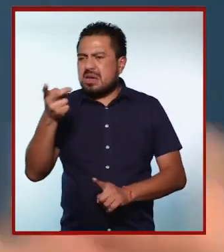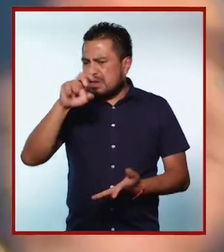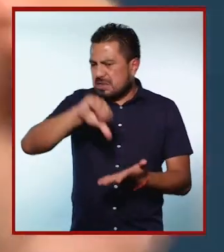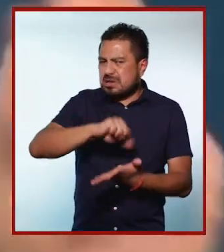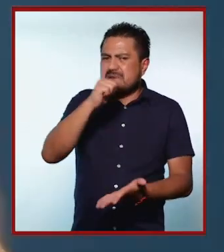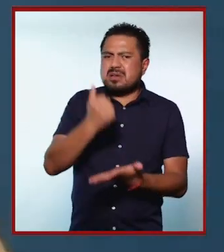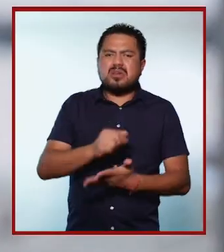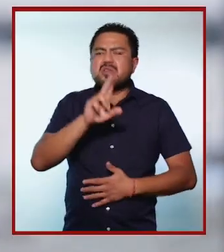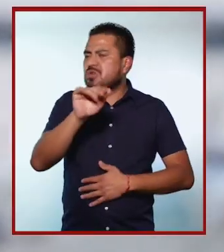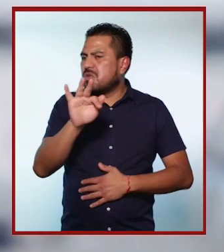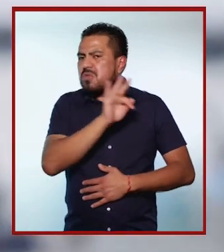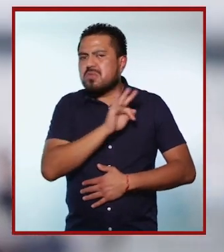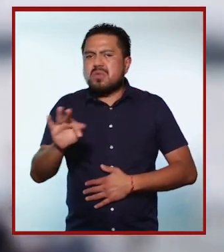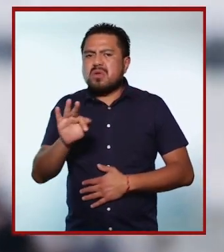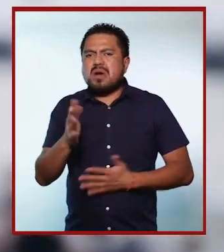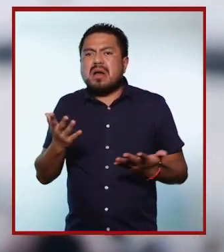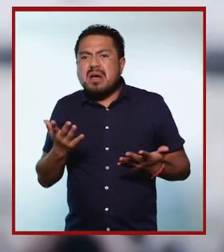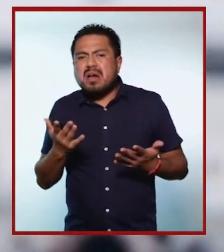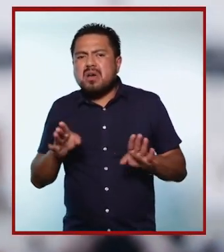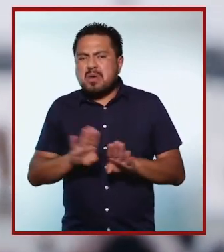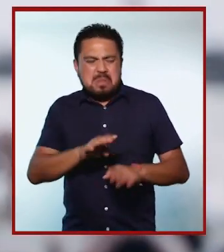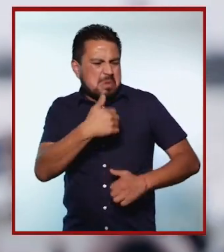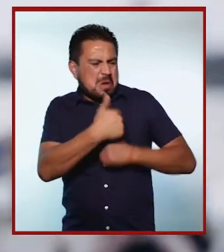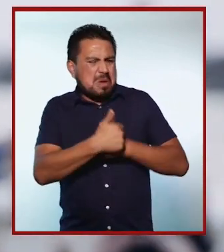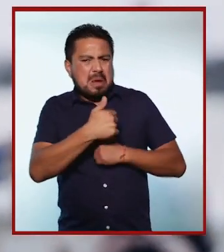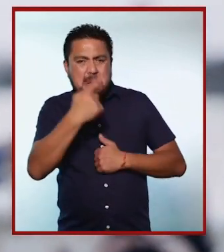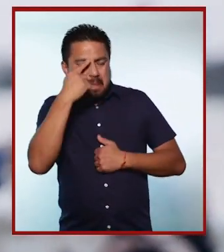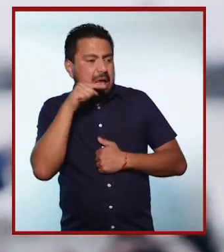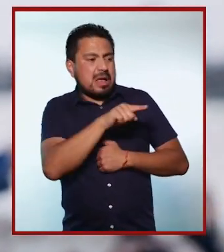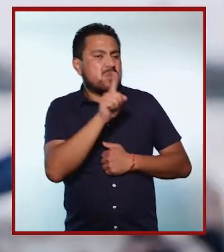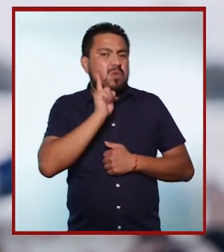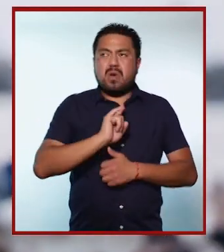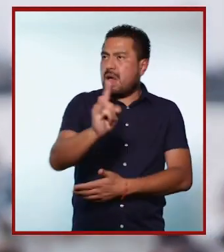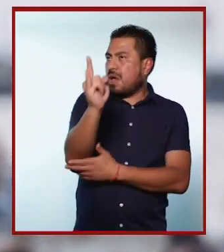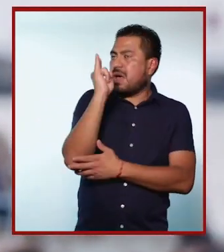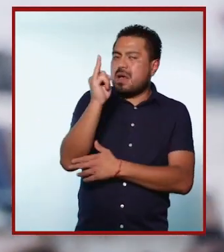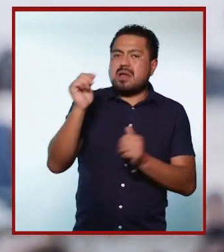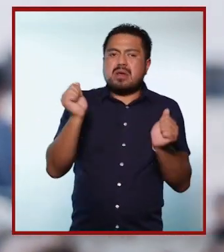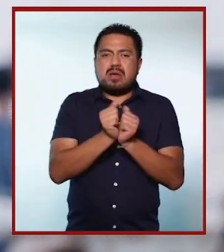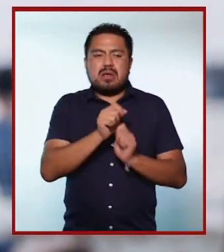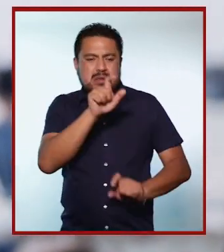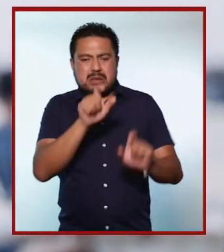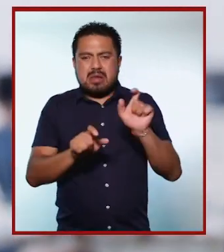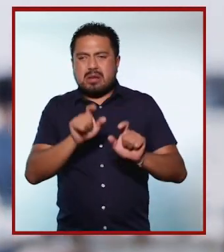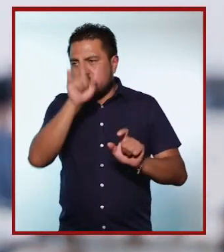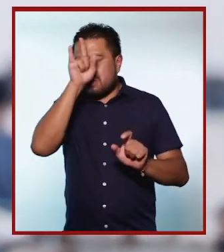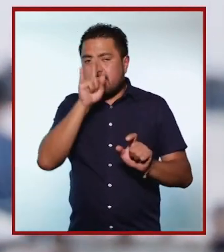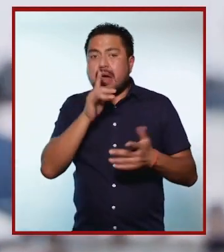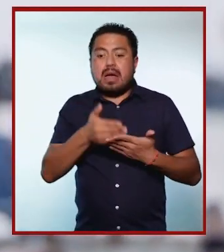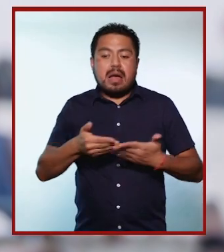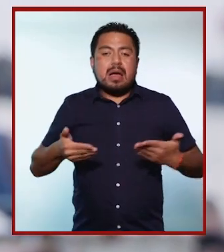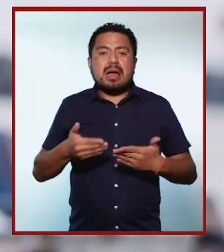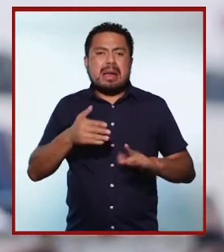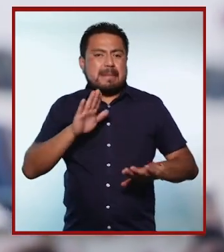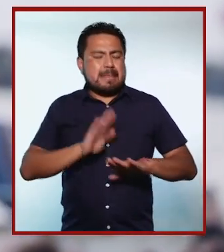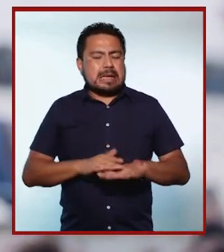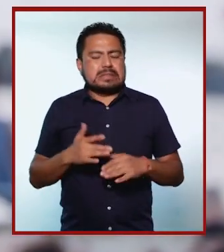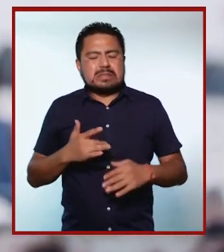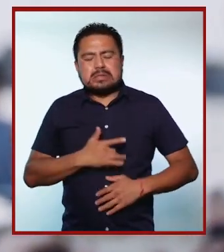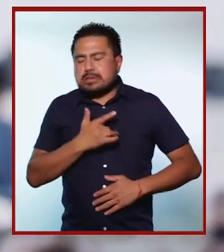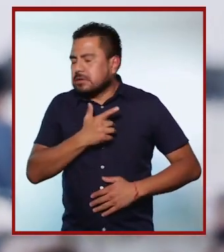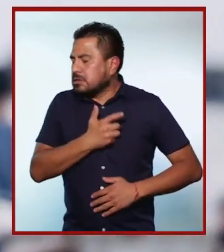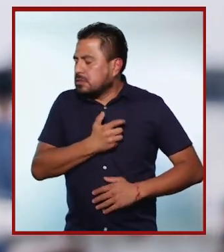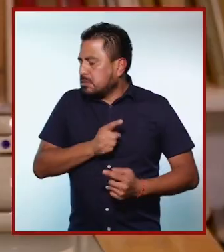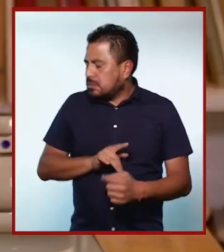pierdas, ¿no? Esta chaparra no te va a poder, no te es competencia a ti, mujer alta, con ciertos estándares de belleza y entonces